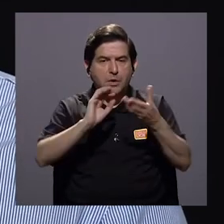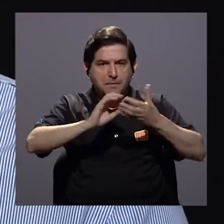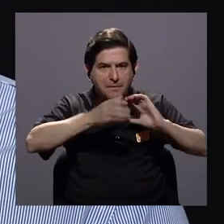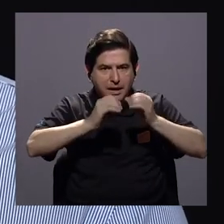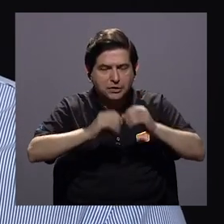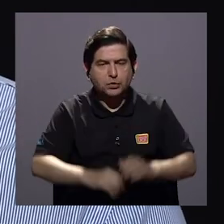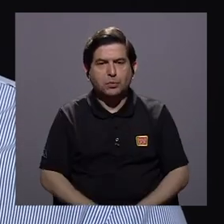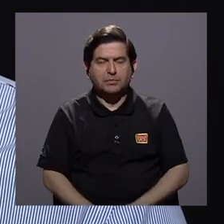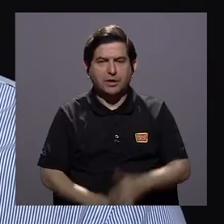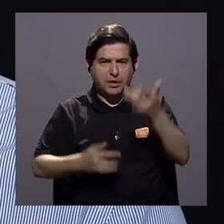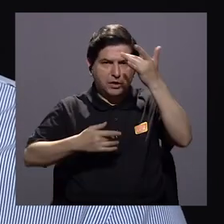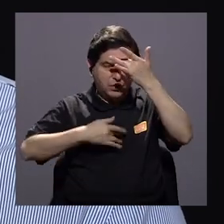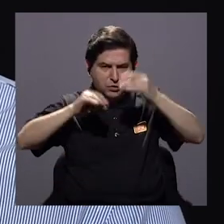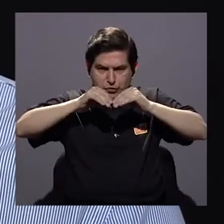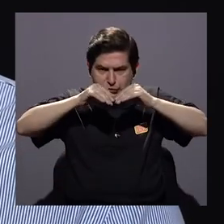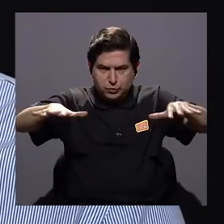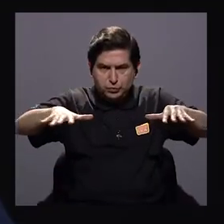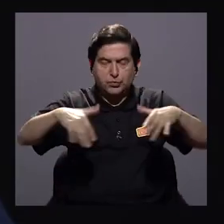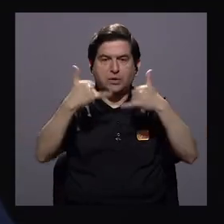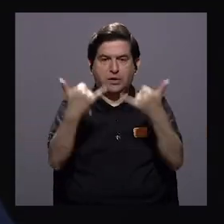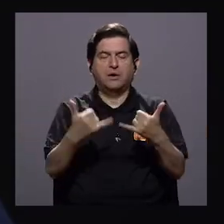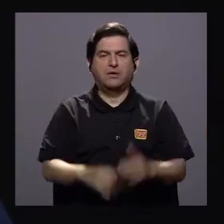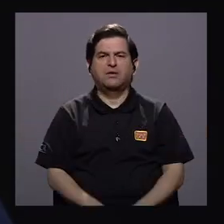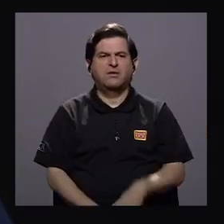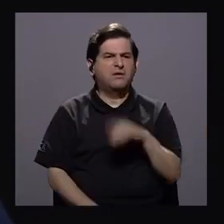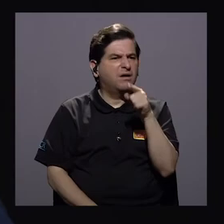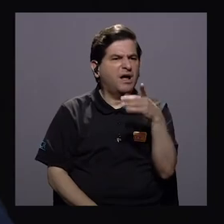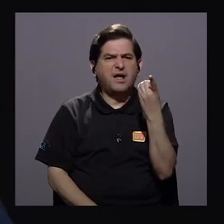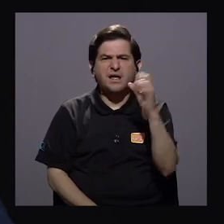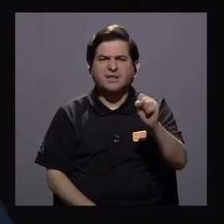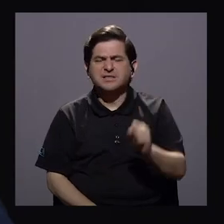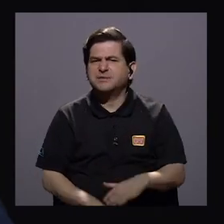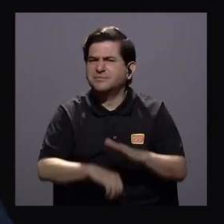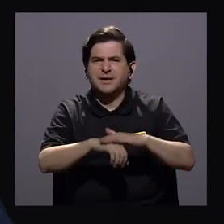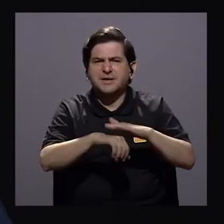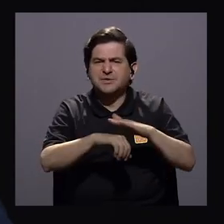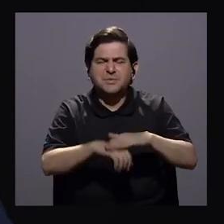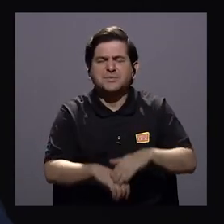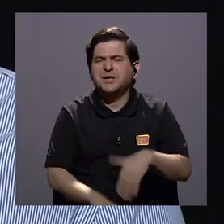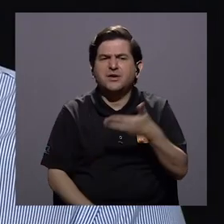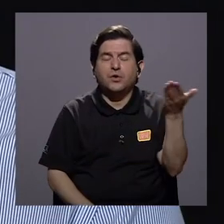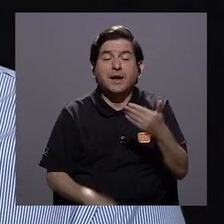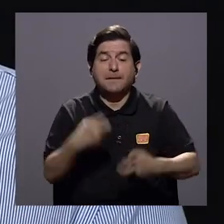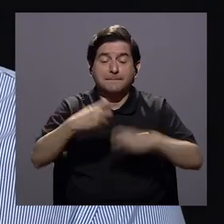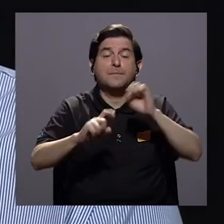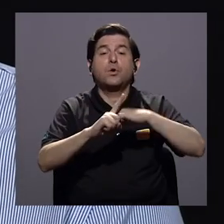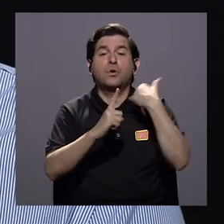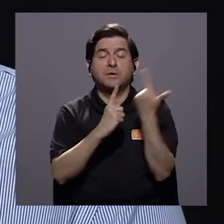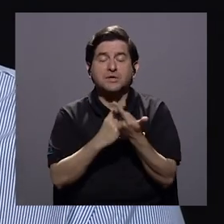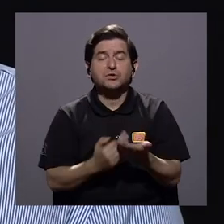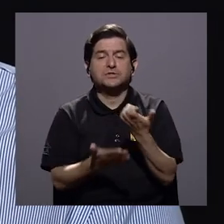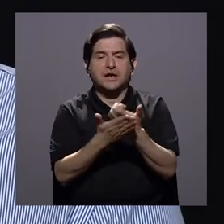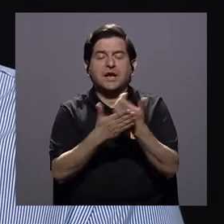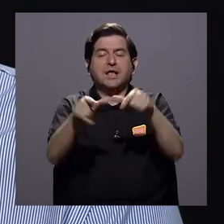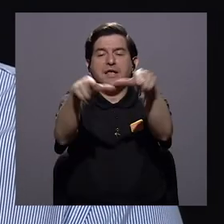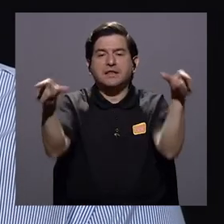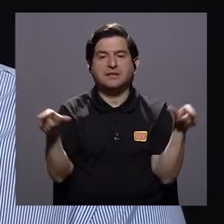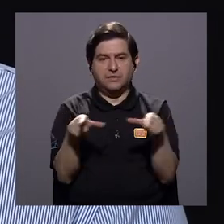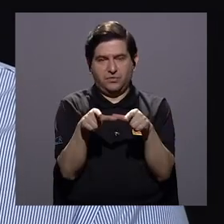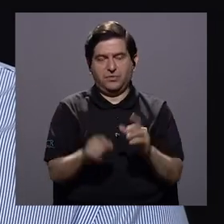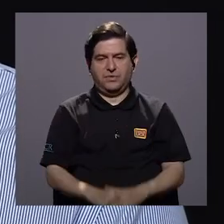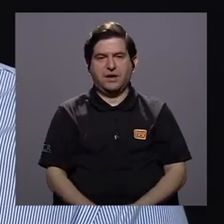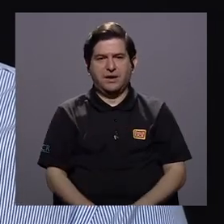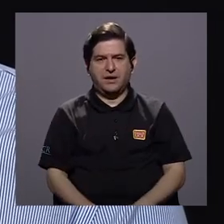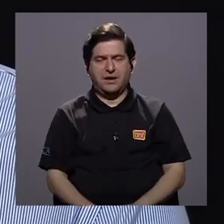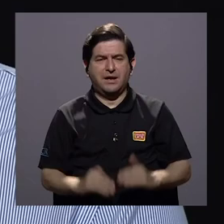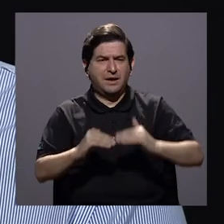con más número de contagios recientemente ¿qué hay en Desamparados que facilite eso? hay una serie de problemas sociales, económicos y territoriales